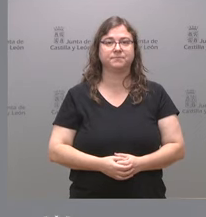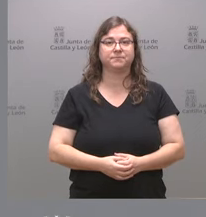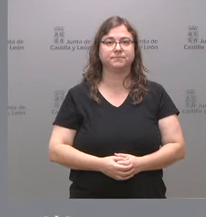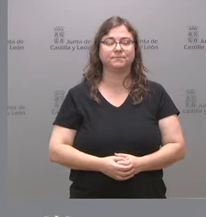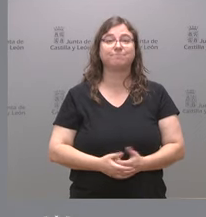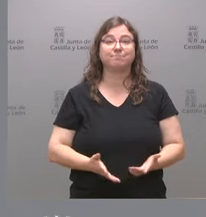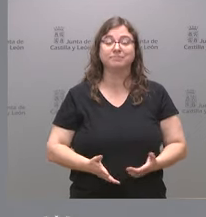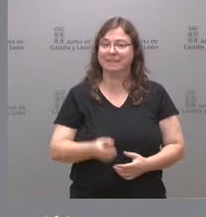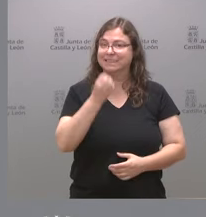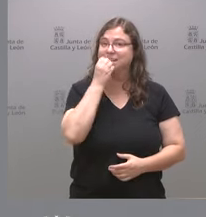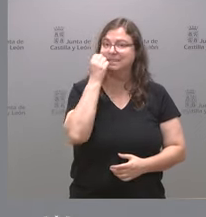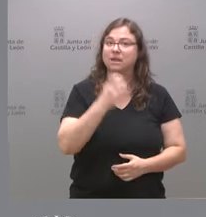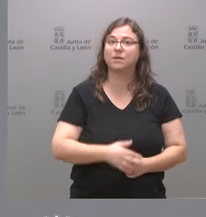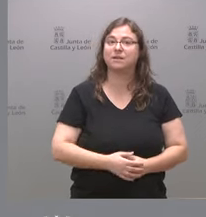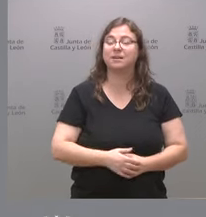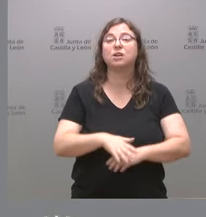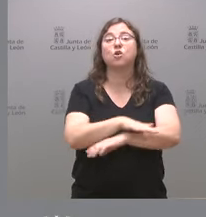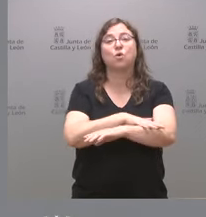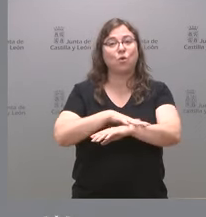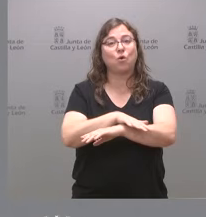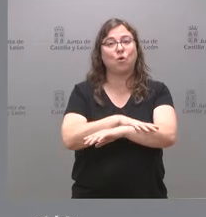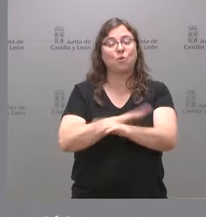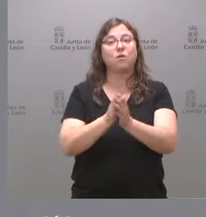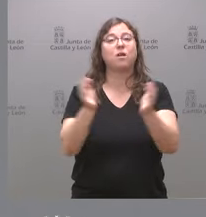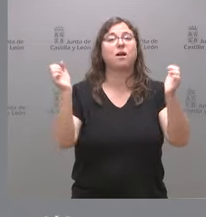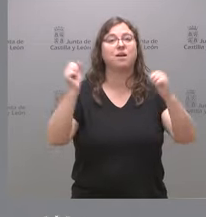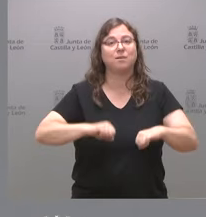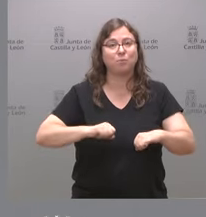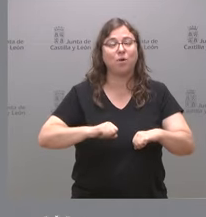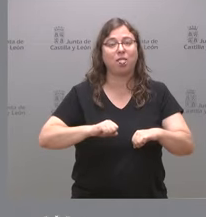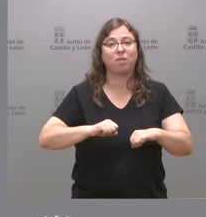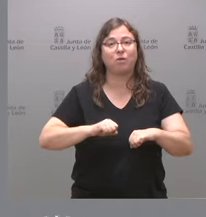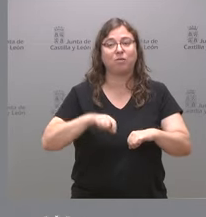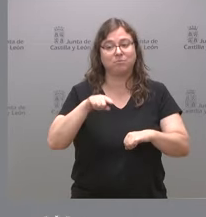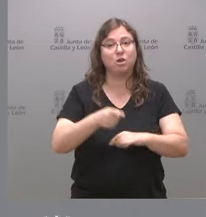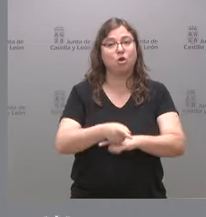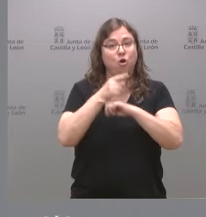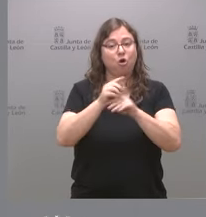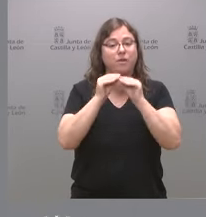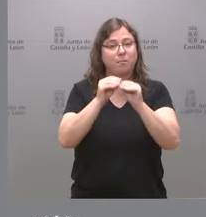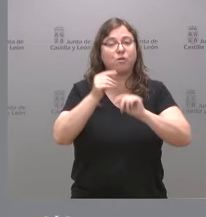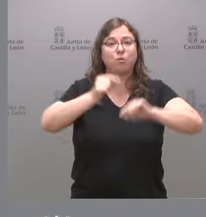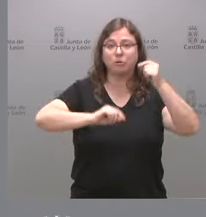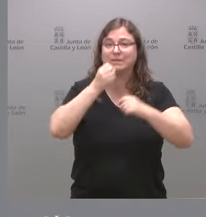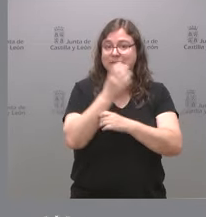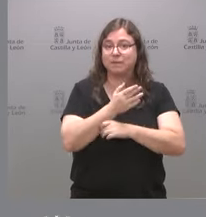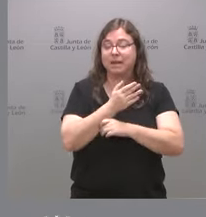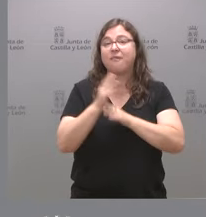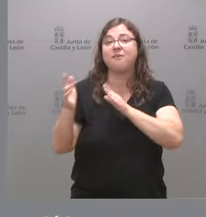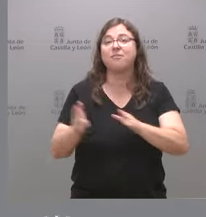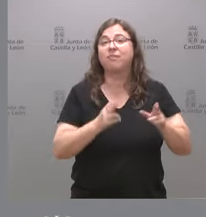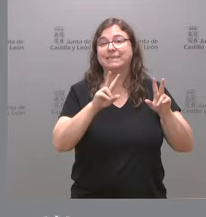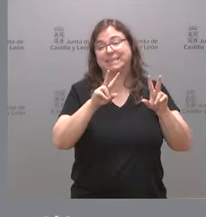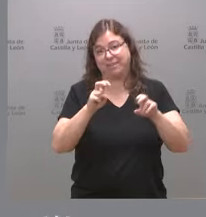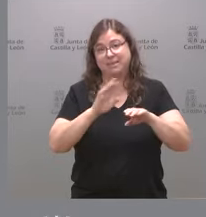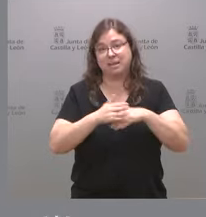Bueno pues está bien que el gobierno haya aprobado esta orden de elaboración del presupuesto que es una fase necesaria para hacer el